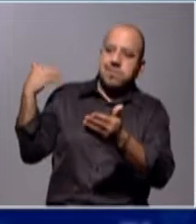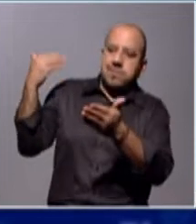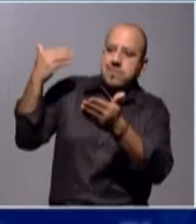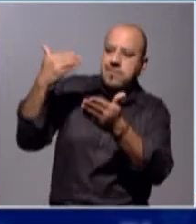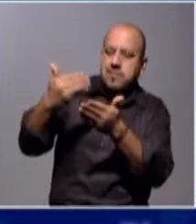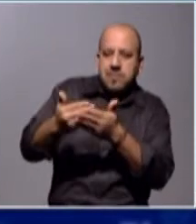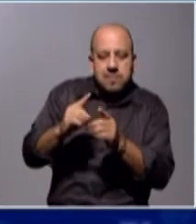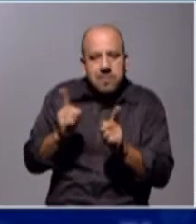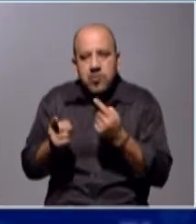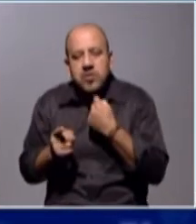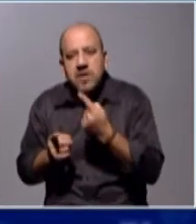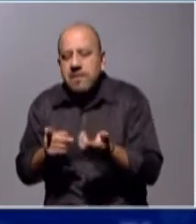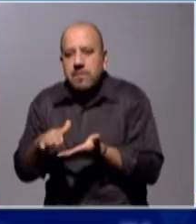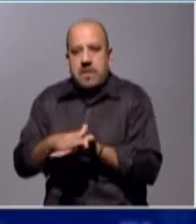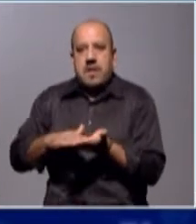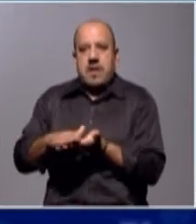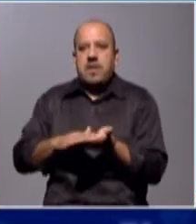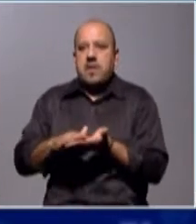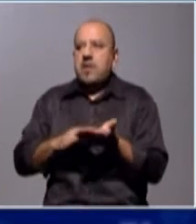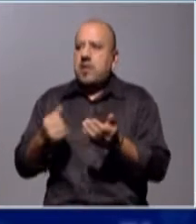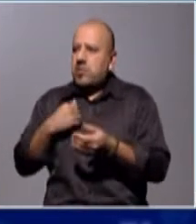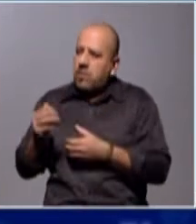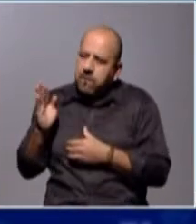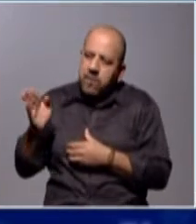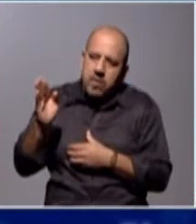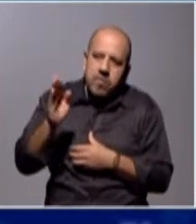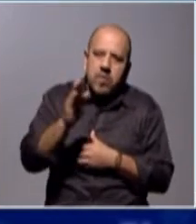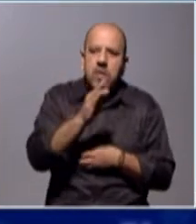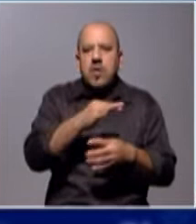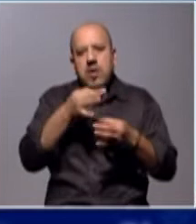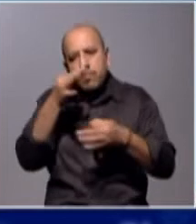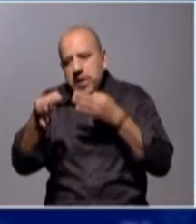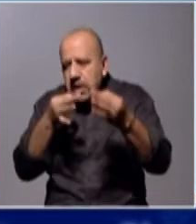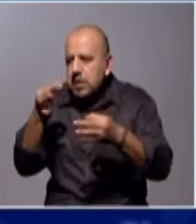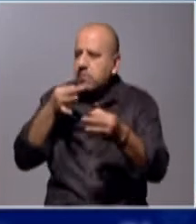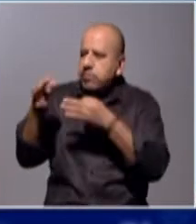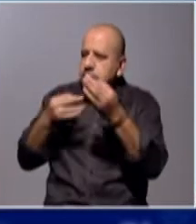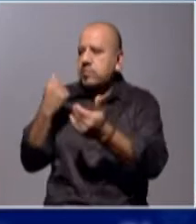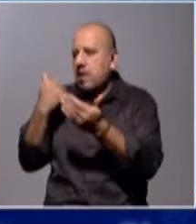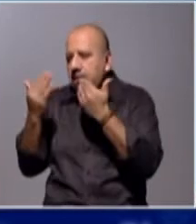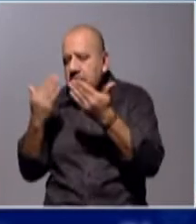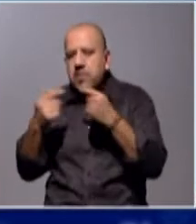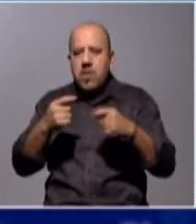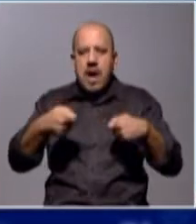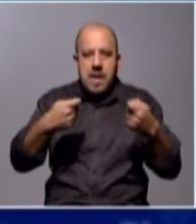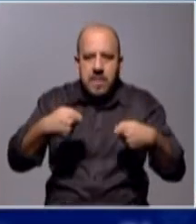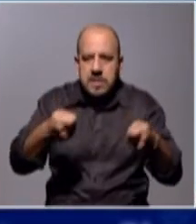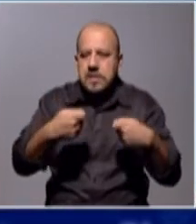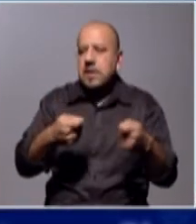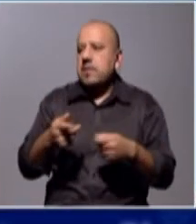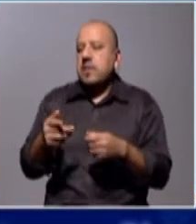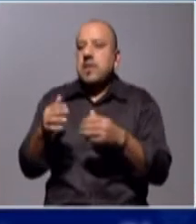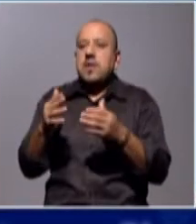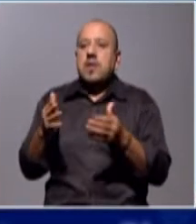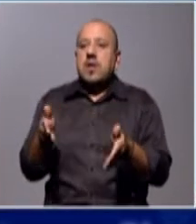estuvimos recorriendo radios comunitarias y en el mano a mano, con los almaceneros para, bueno,